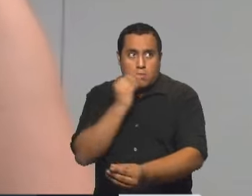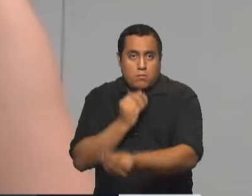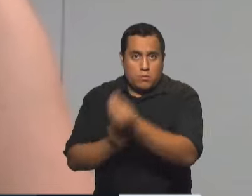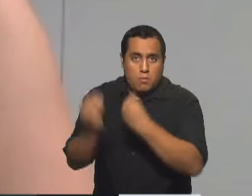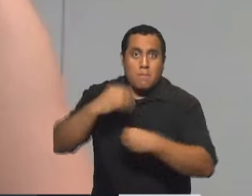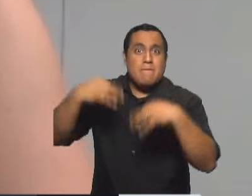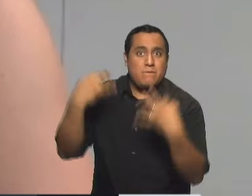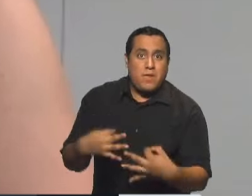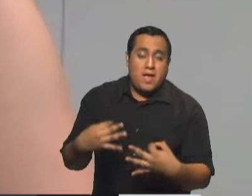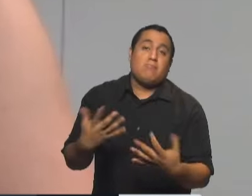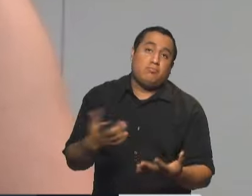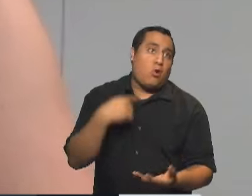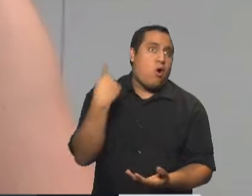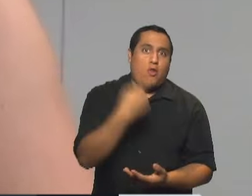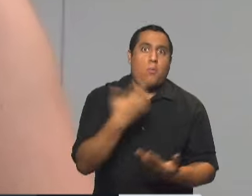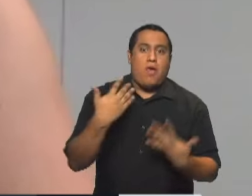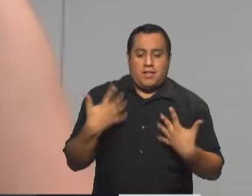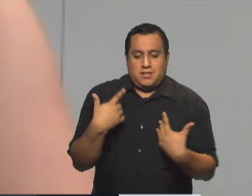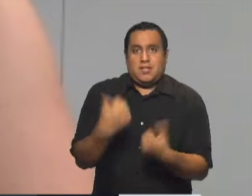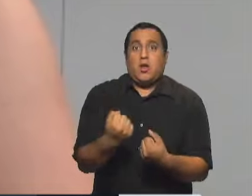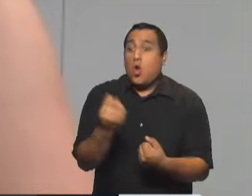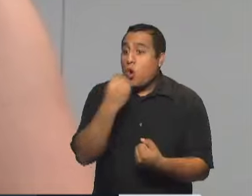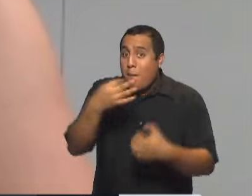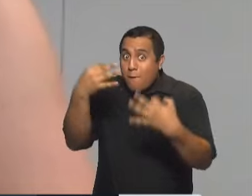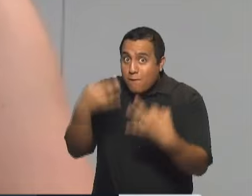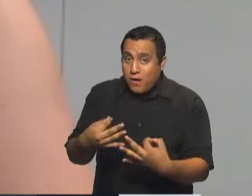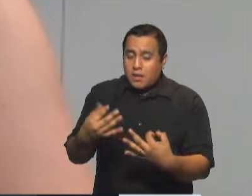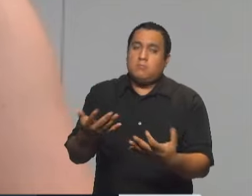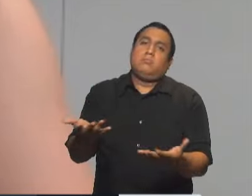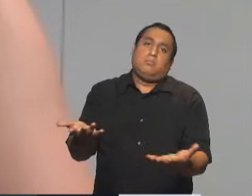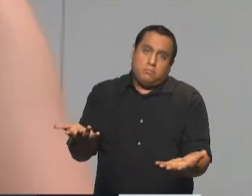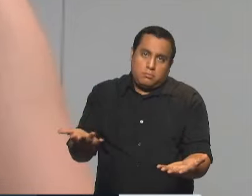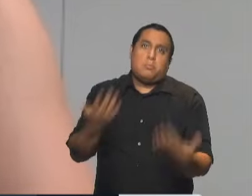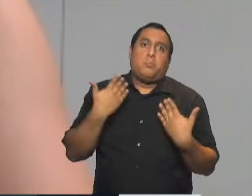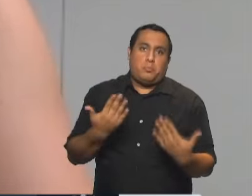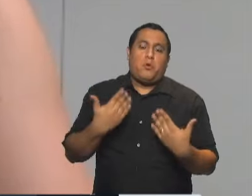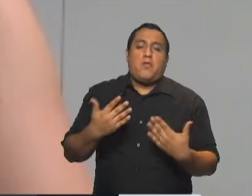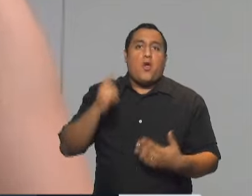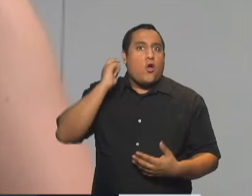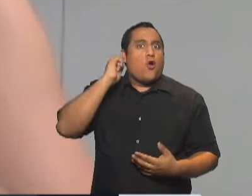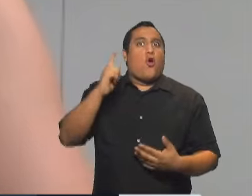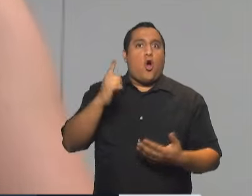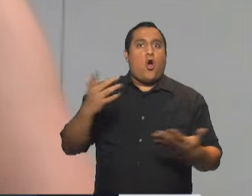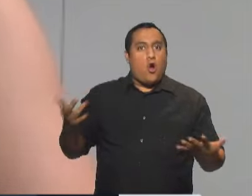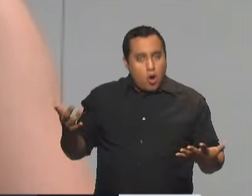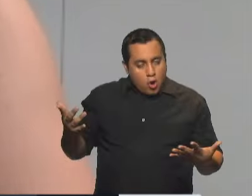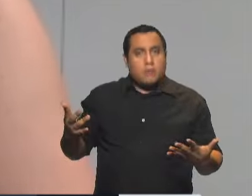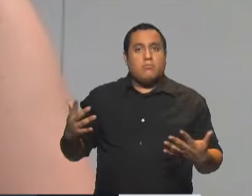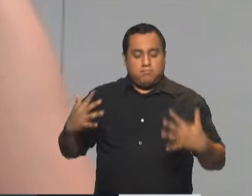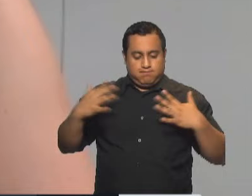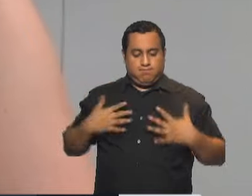que es mía y que nos permite estar sanos, porque comer bien, sin lugar a dudas, nos permite lograr ese ansiado